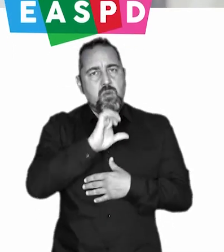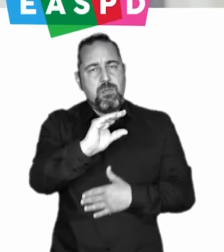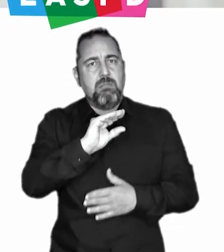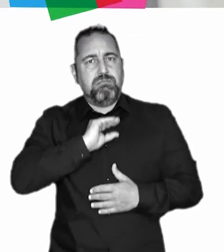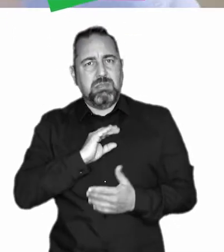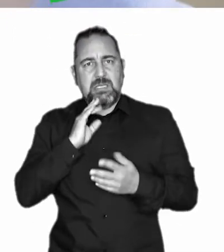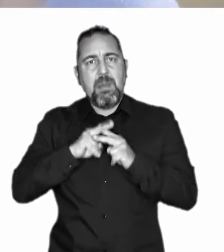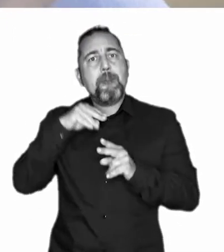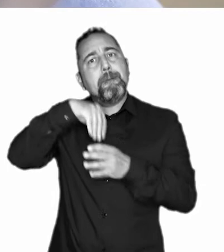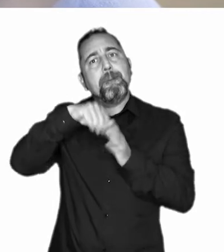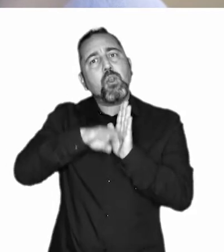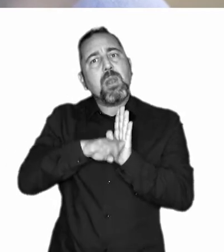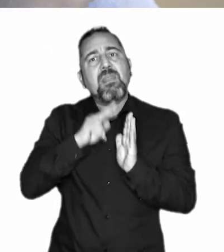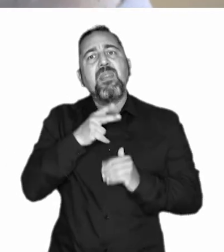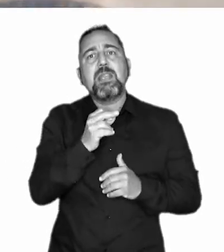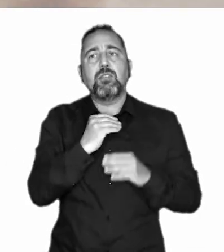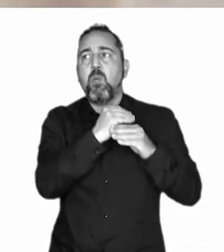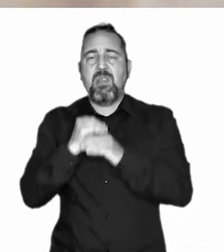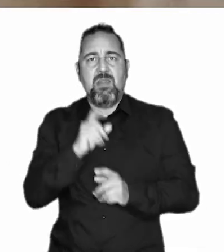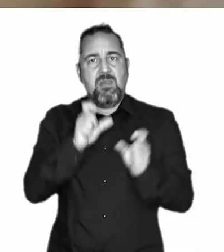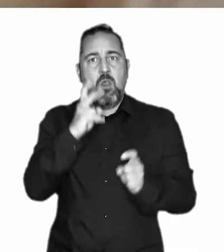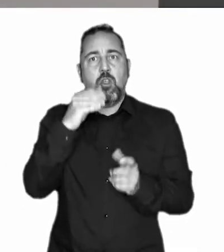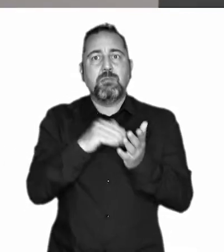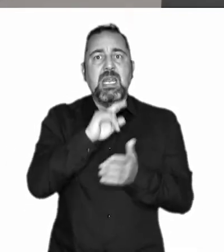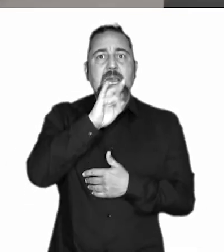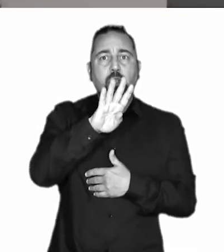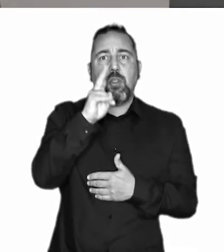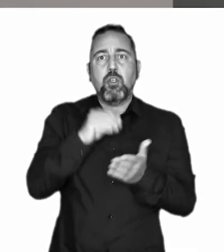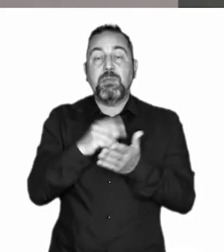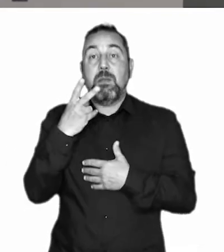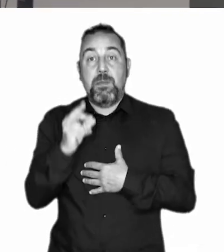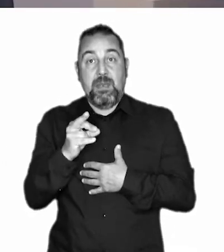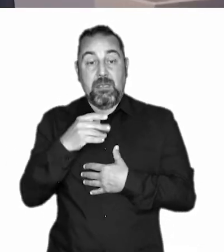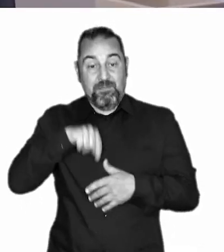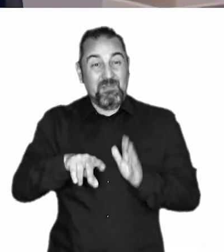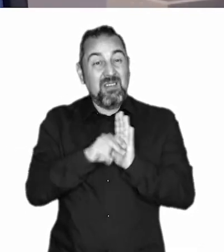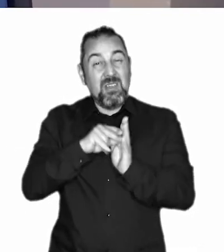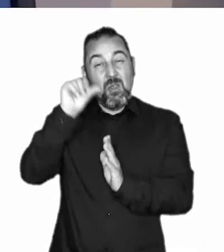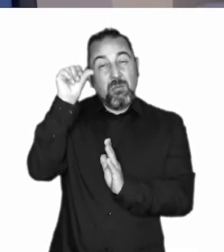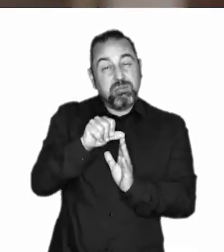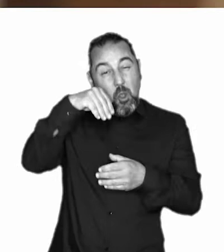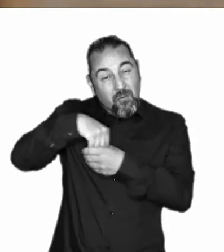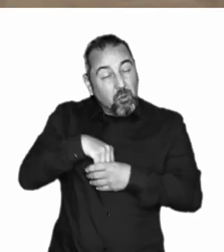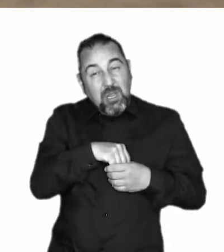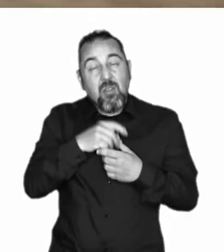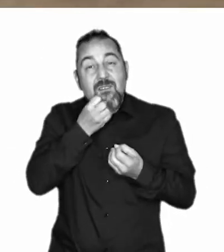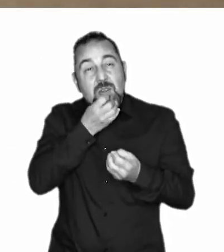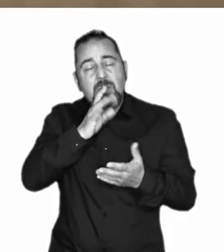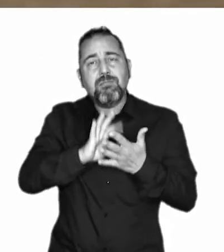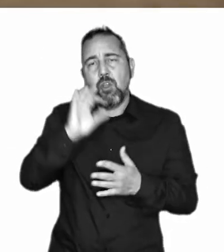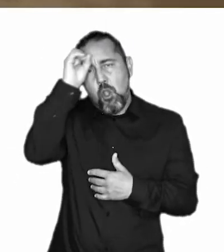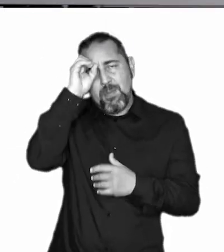recibido financiación de la Unión Europea en el marco del Programa de Derechos, Igualdad y Ciudadanía 2014-2020. La información